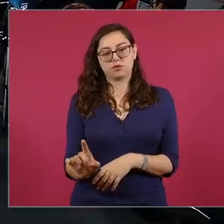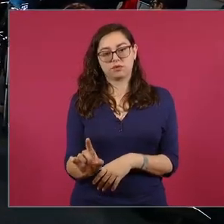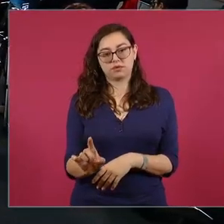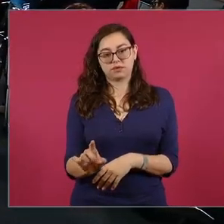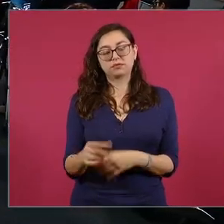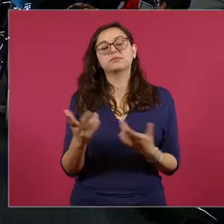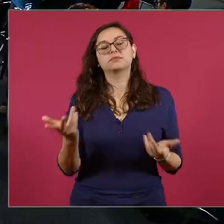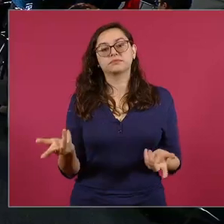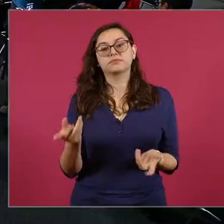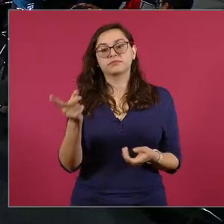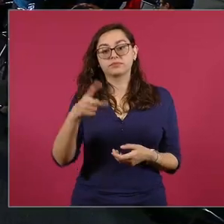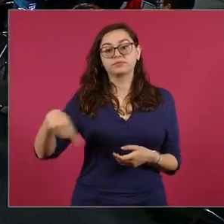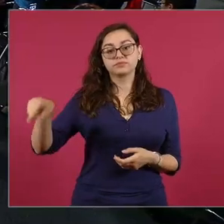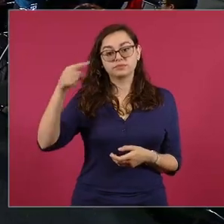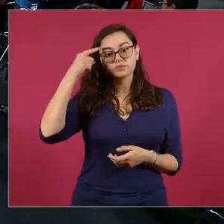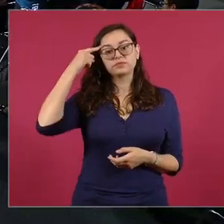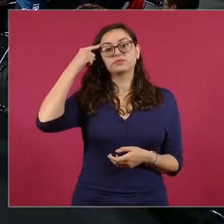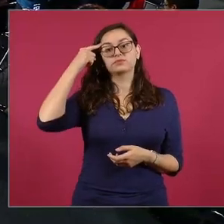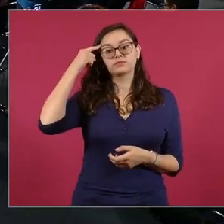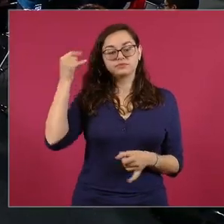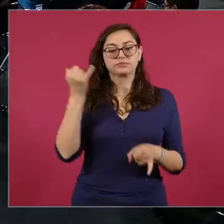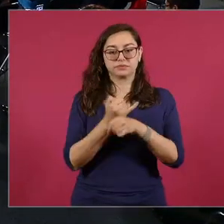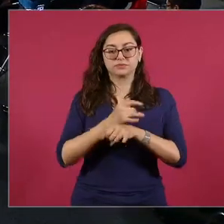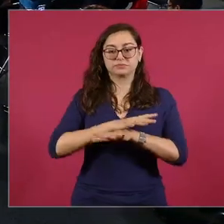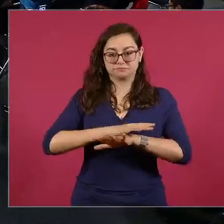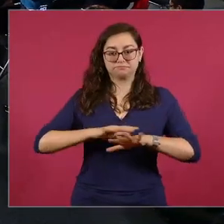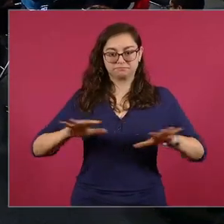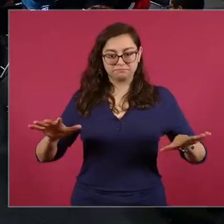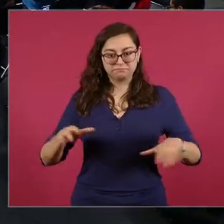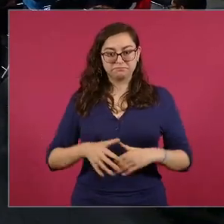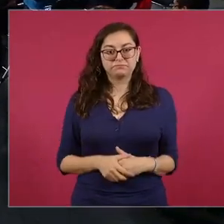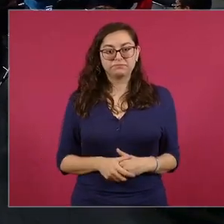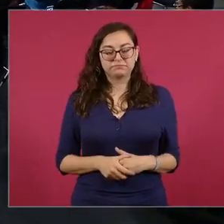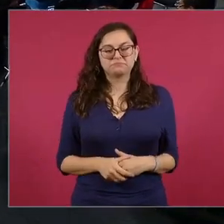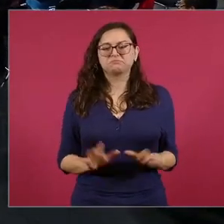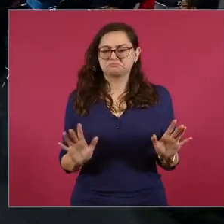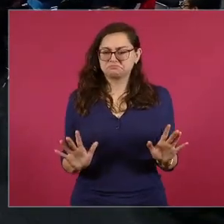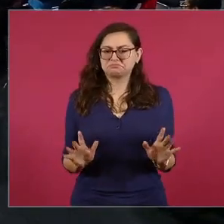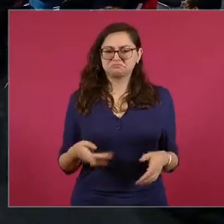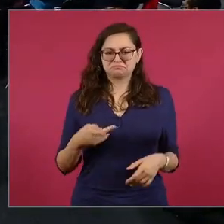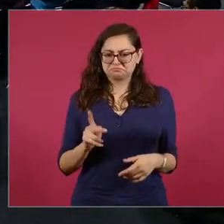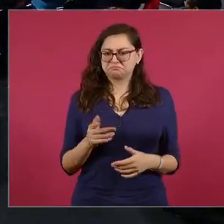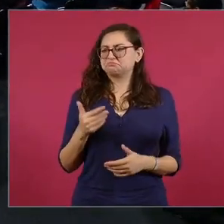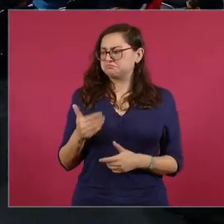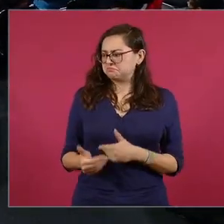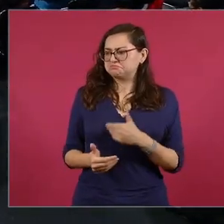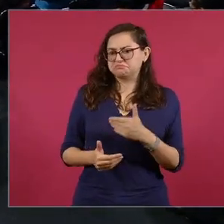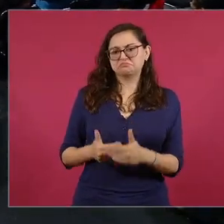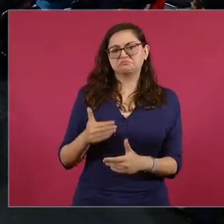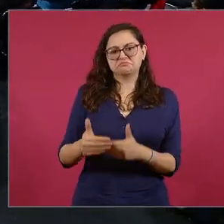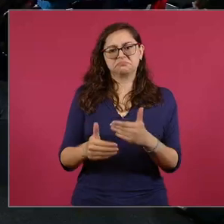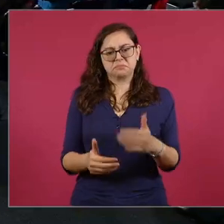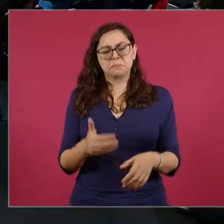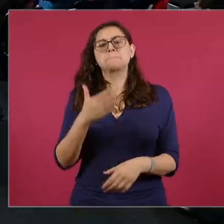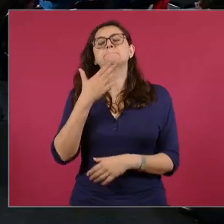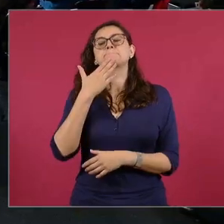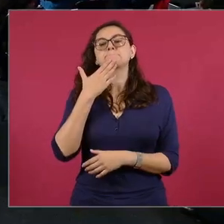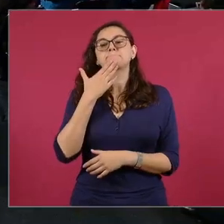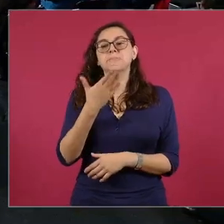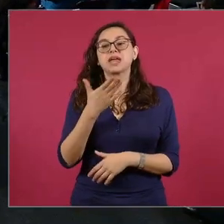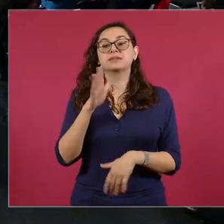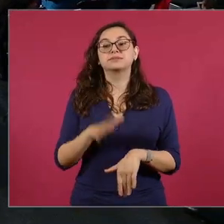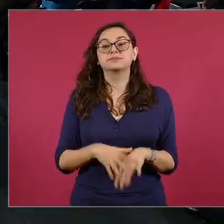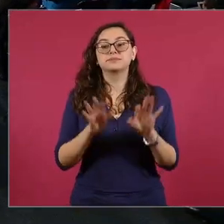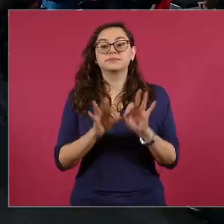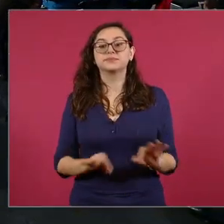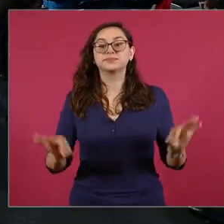información. Pero vamos muy bien y lo más importante, la gente